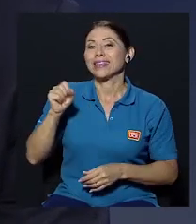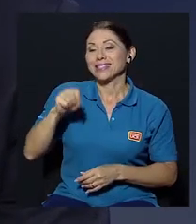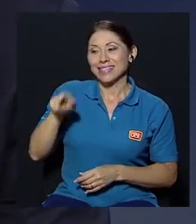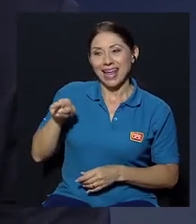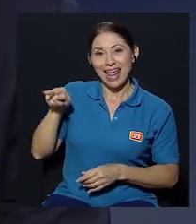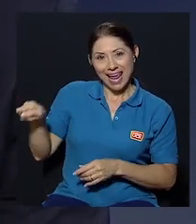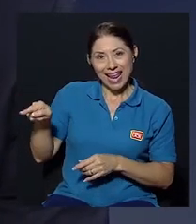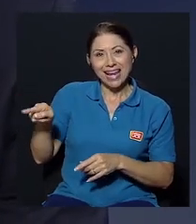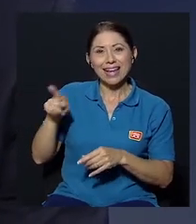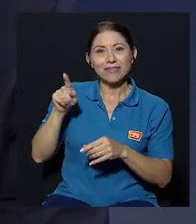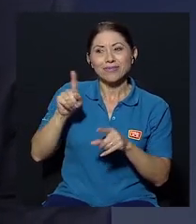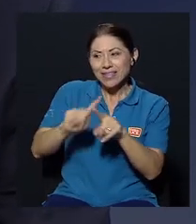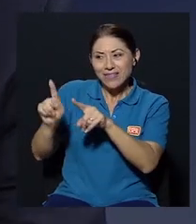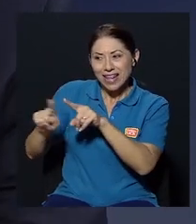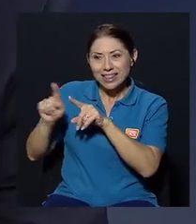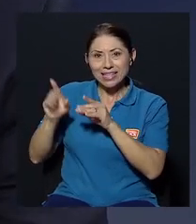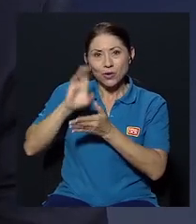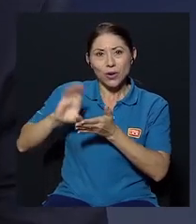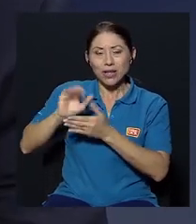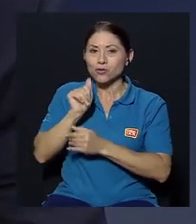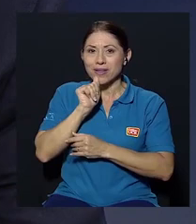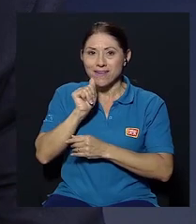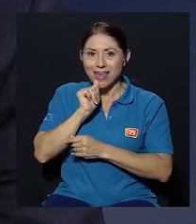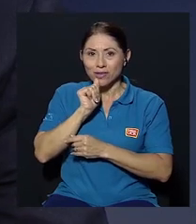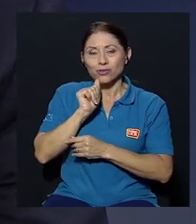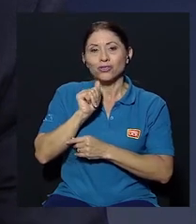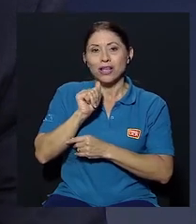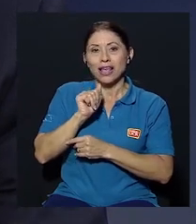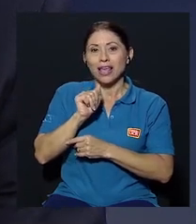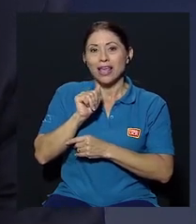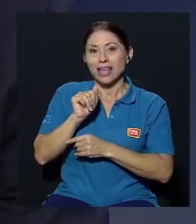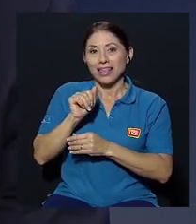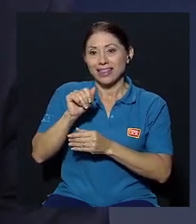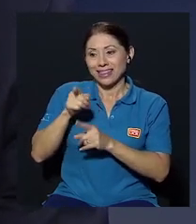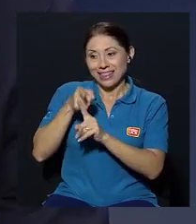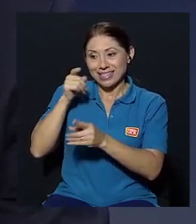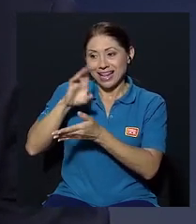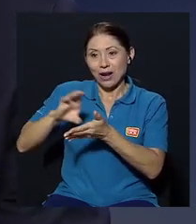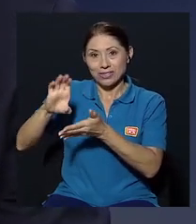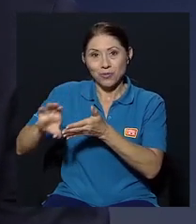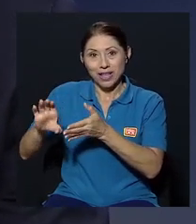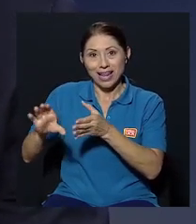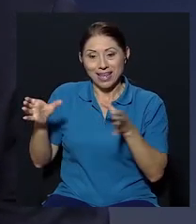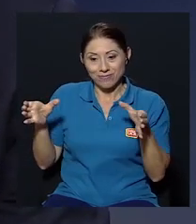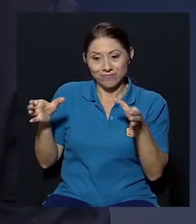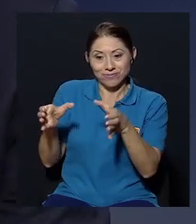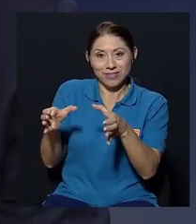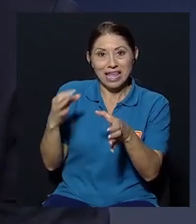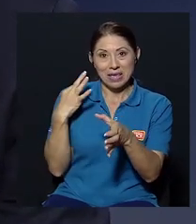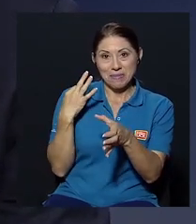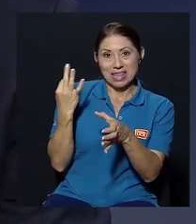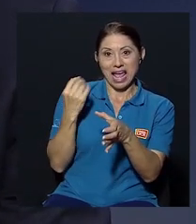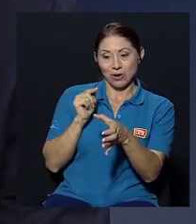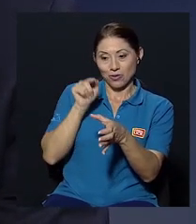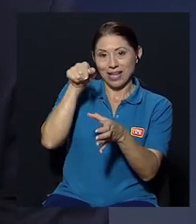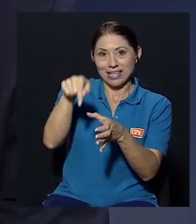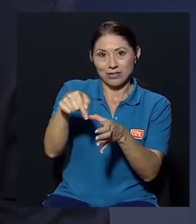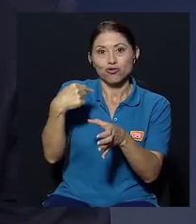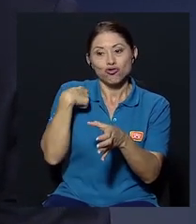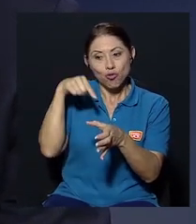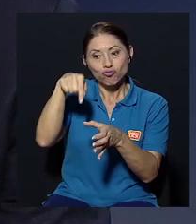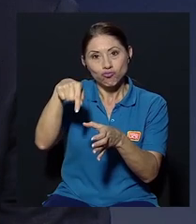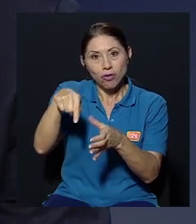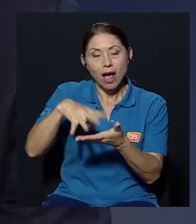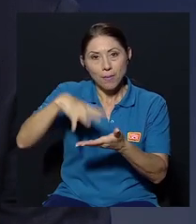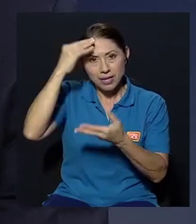desde la secundaria venían de varios colegios privados él y otros compañeros y me invitaron a ese grupo y en ese grupo yo